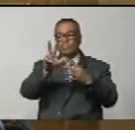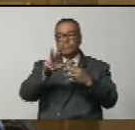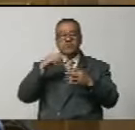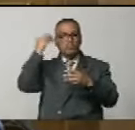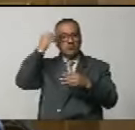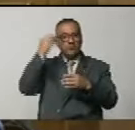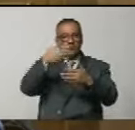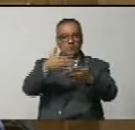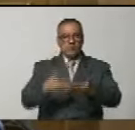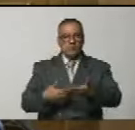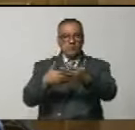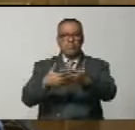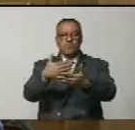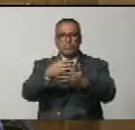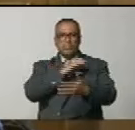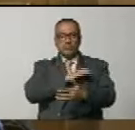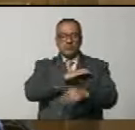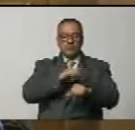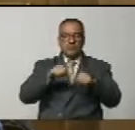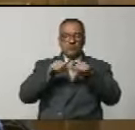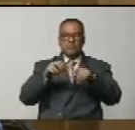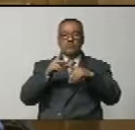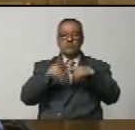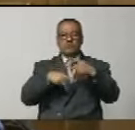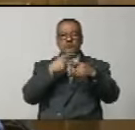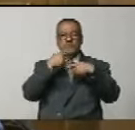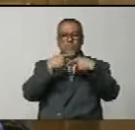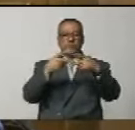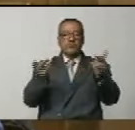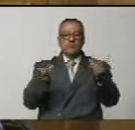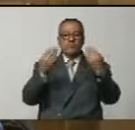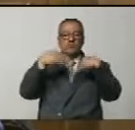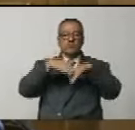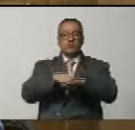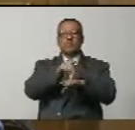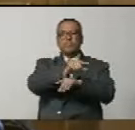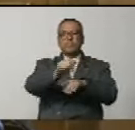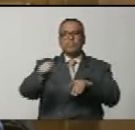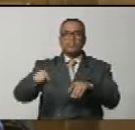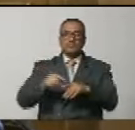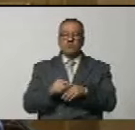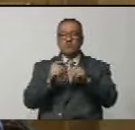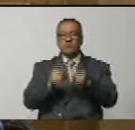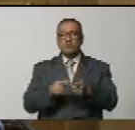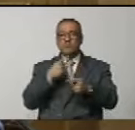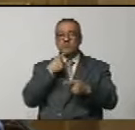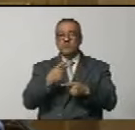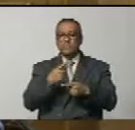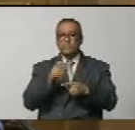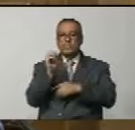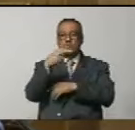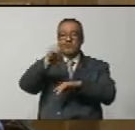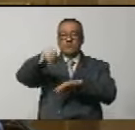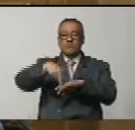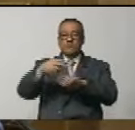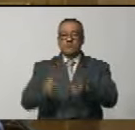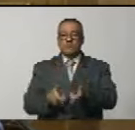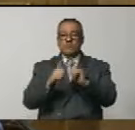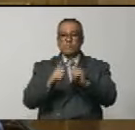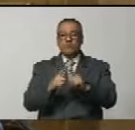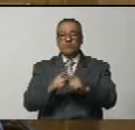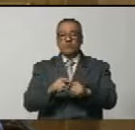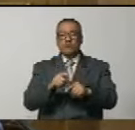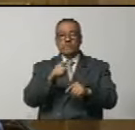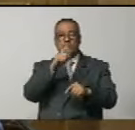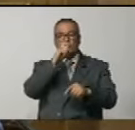considerar el informe presentado por la Comisión Permanente de Política Exterior, Soberanía e Integración, mediante el cual se recomienda a la Asamblea Nacional autorice al